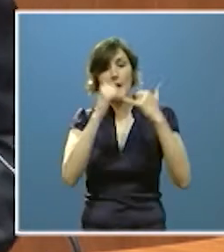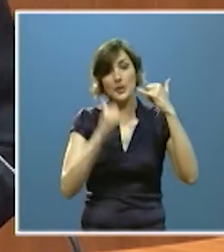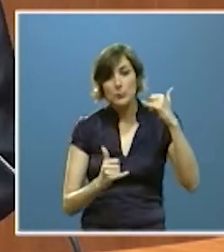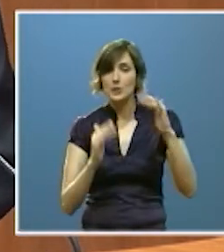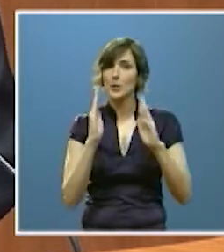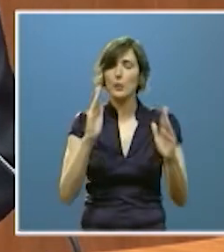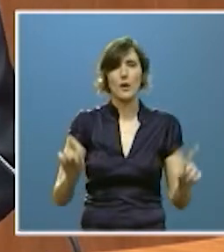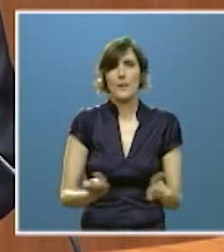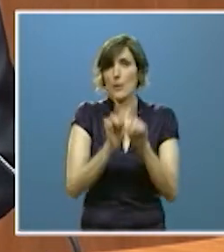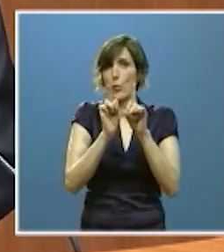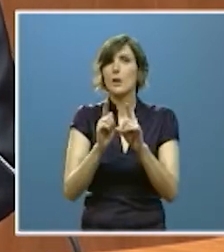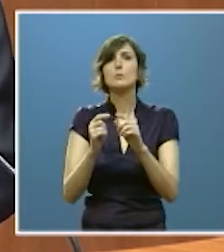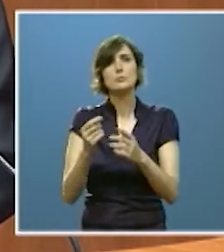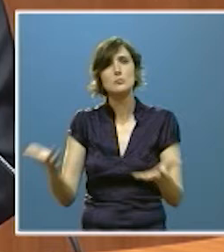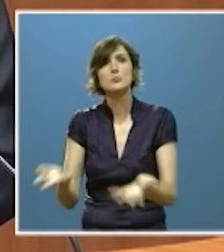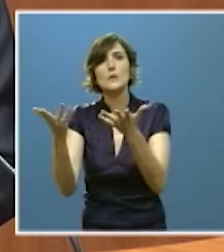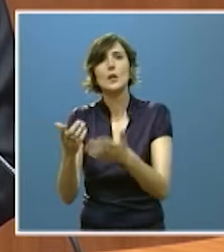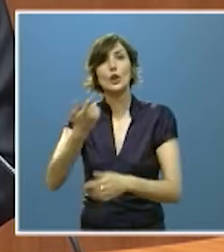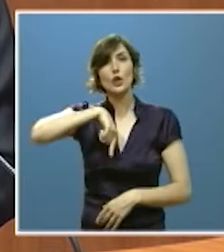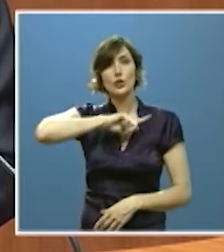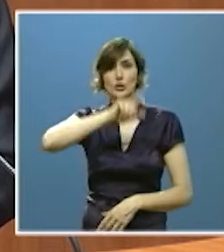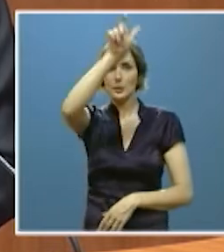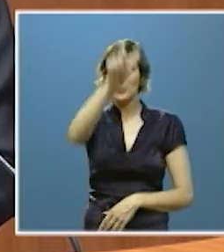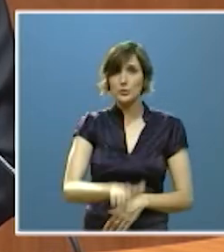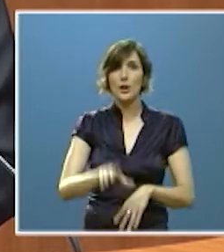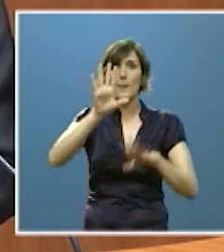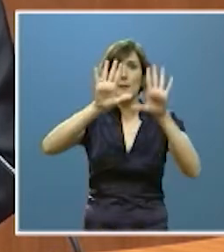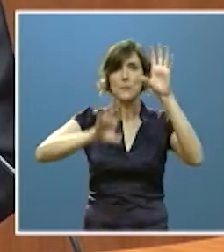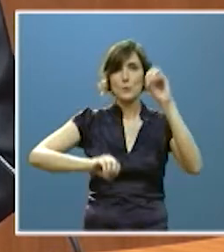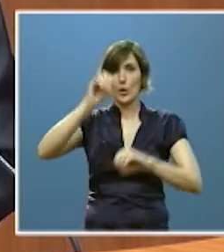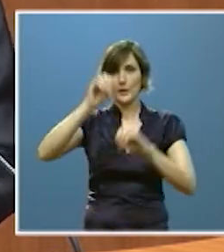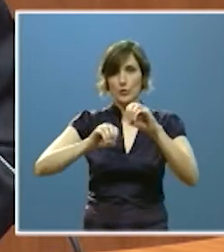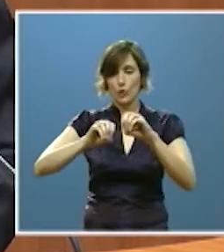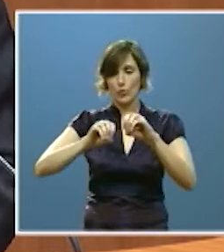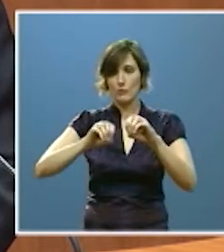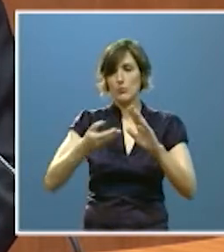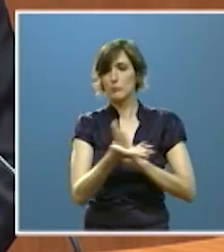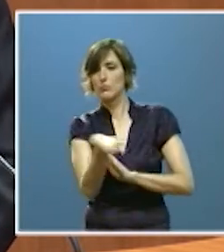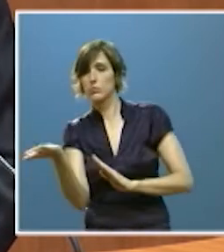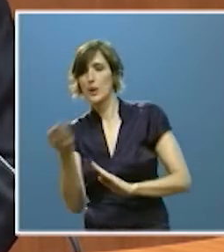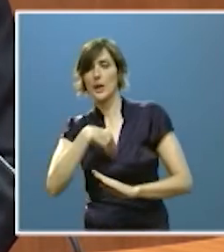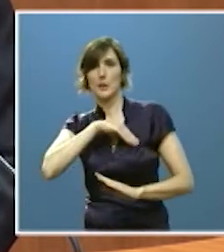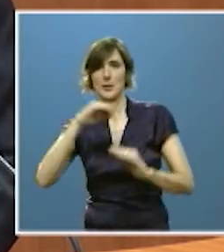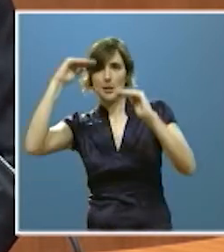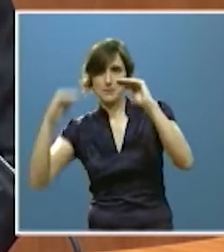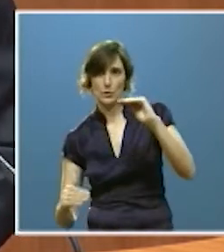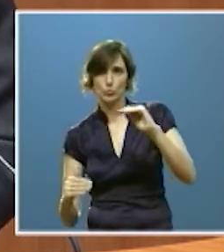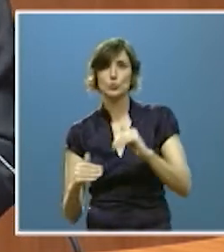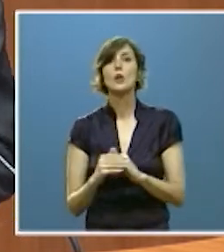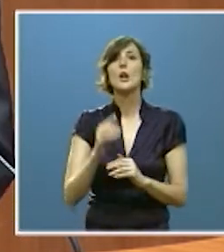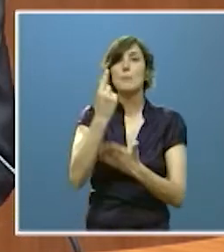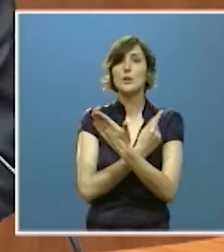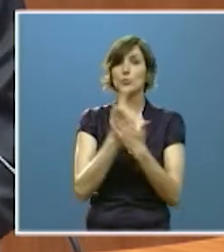nuestro gasto por habitante y año es un 10% superior a la media de España el presupuesto para sanidad de